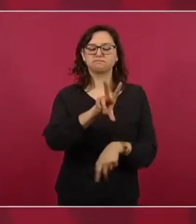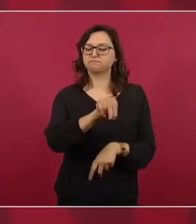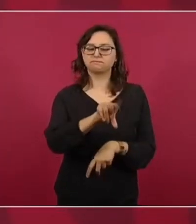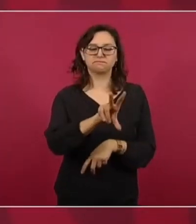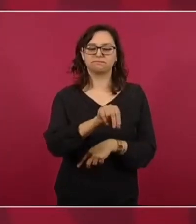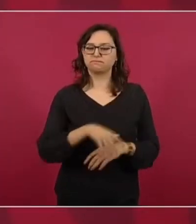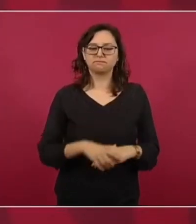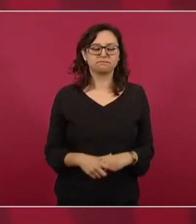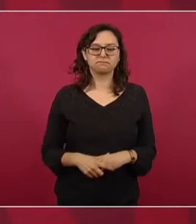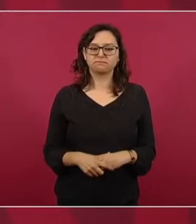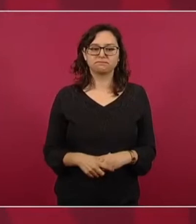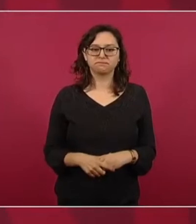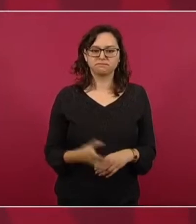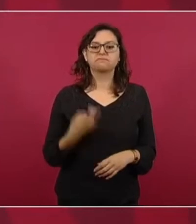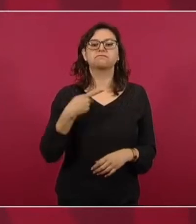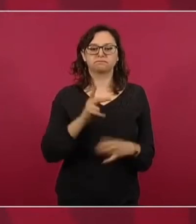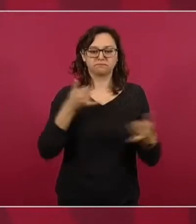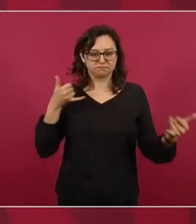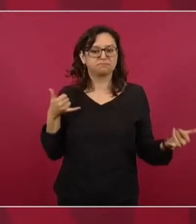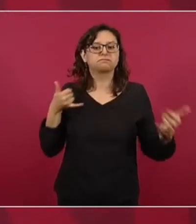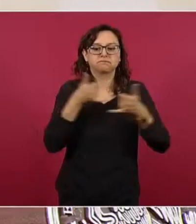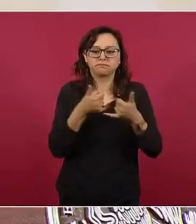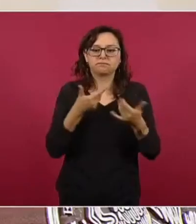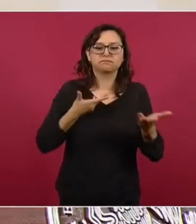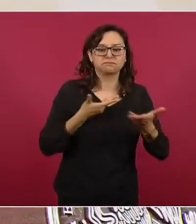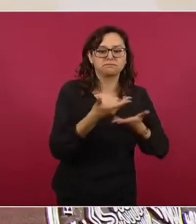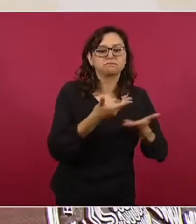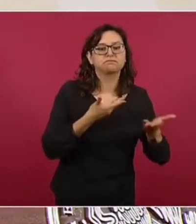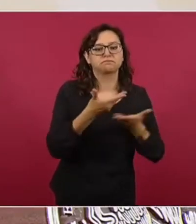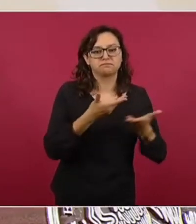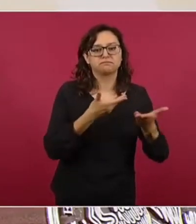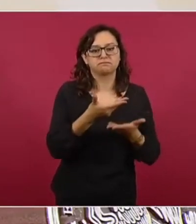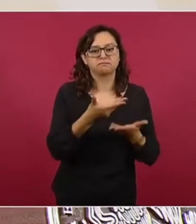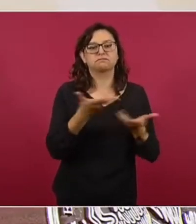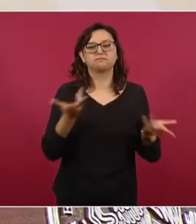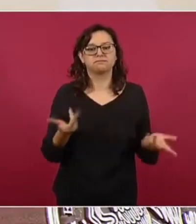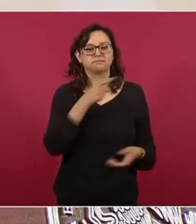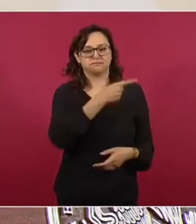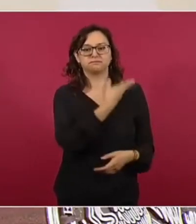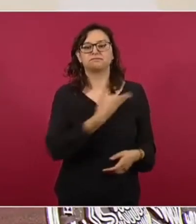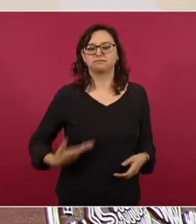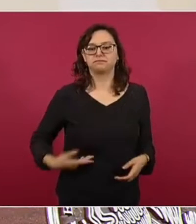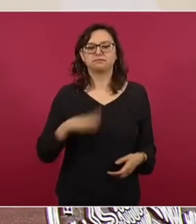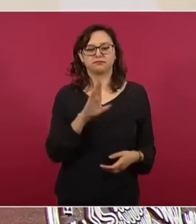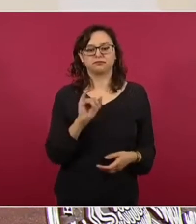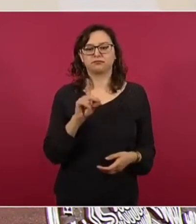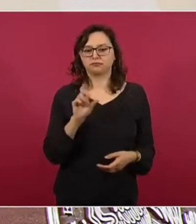muy cordial. Tenemos la ventaja con el presidente Biden